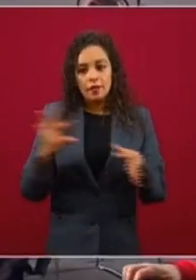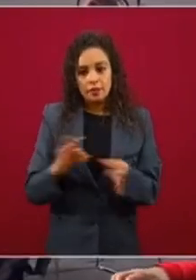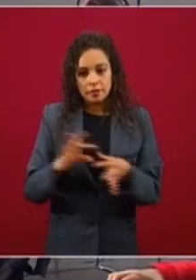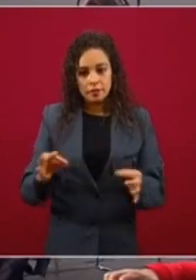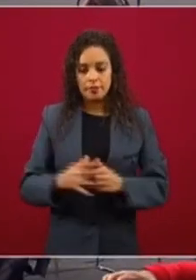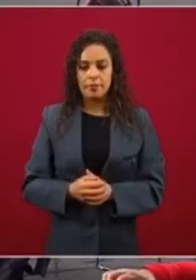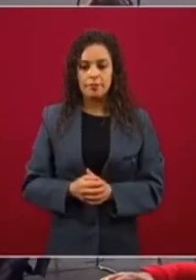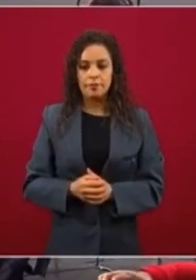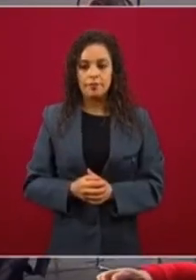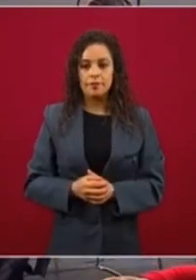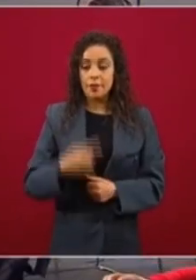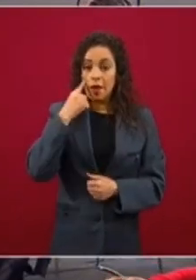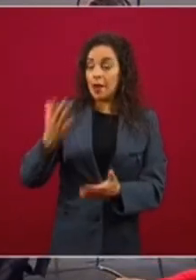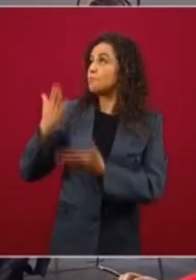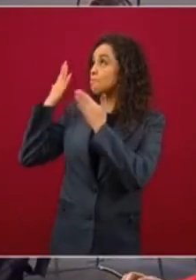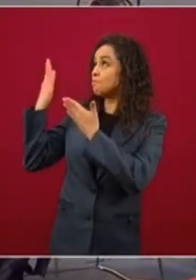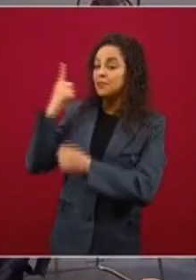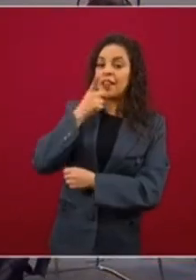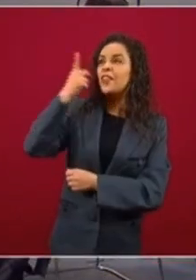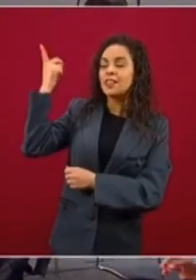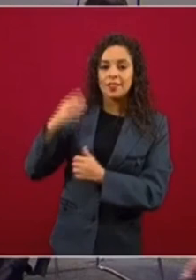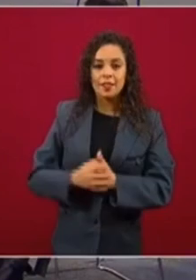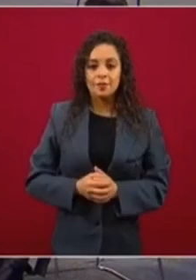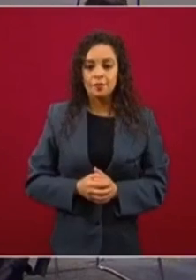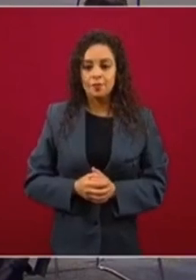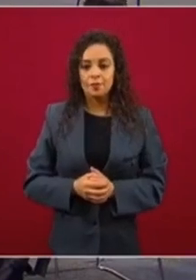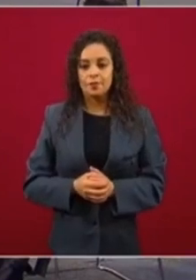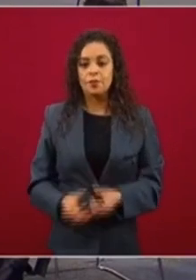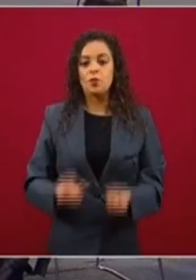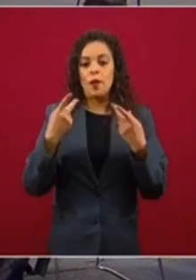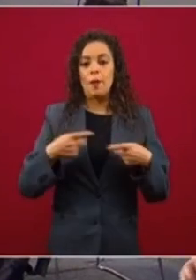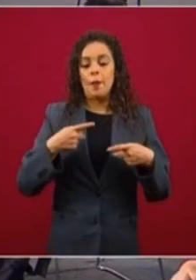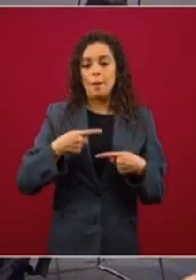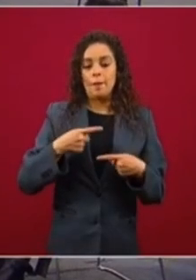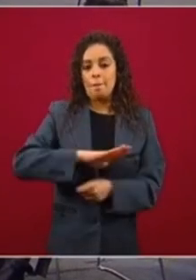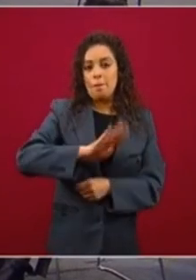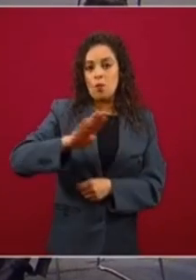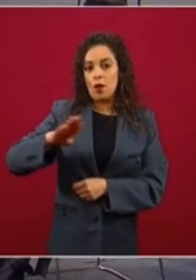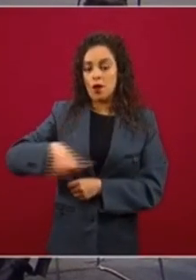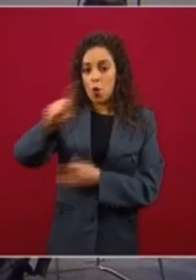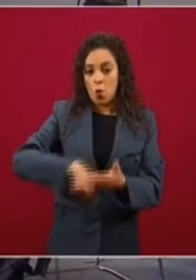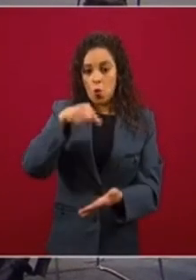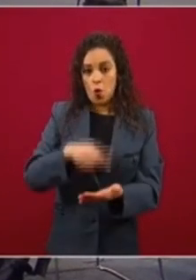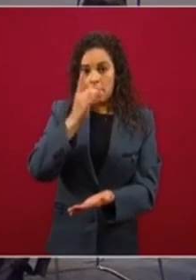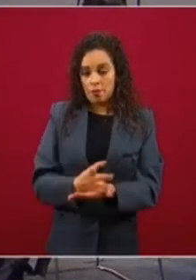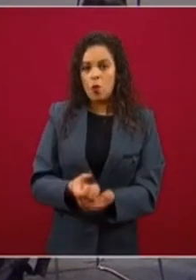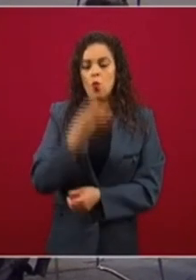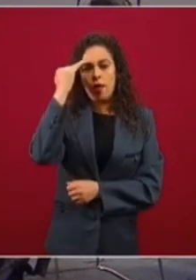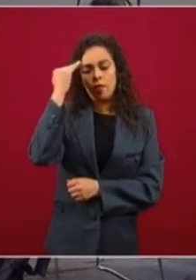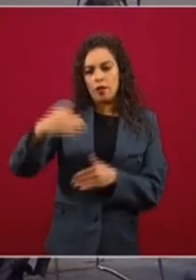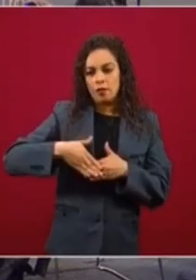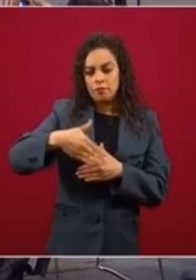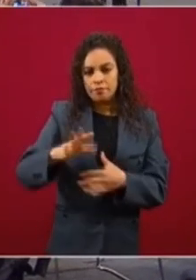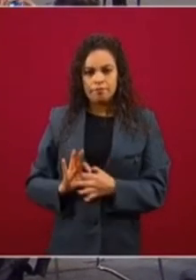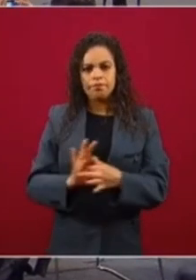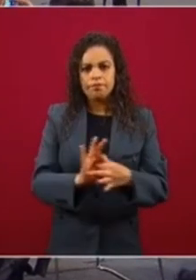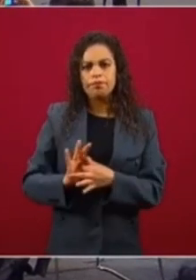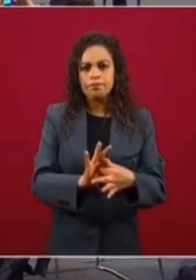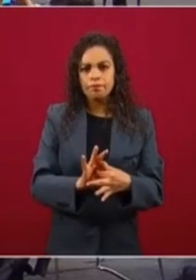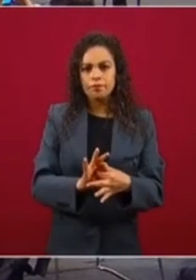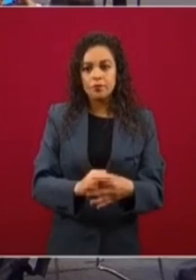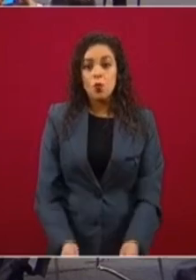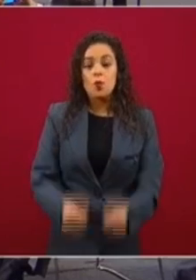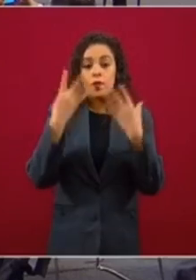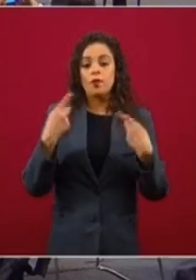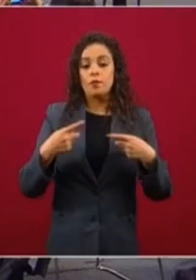disculpas. Ah, está, ¿qué dice? Cantidad de personas que mueren en un lugar y en un periodo de tiempo determinado en relación con el